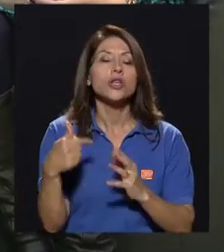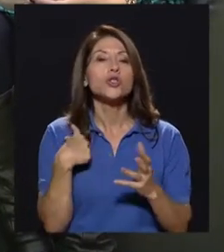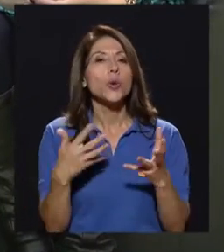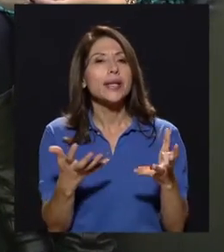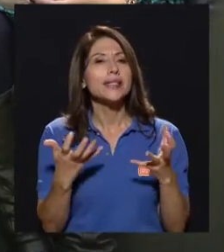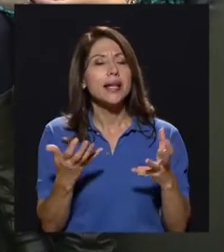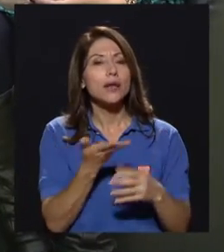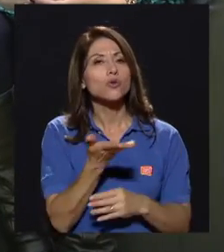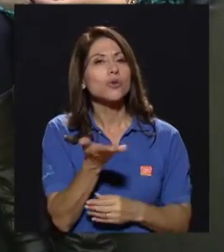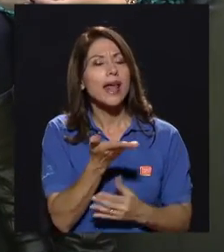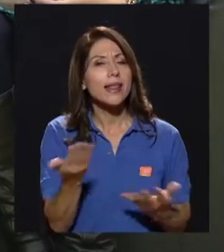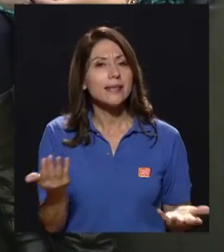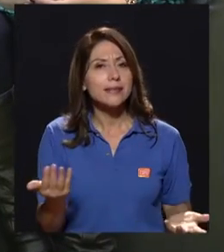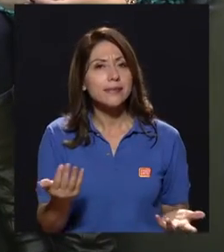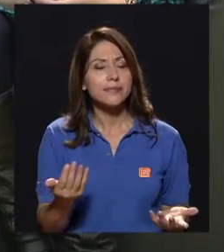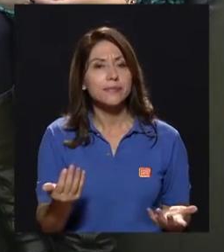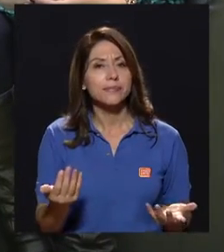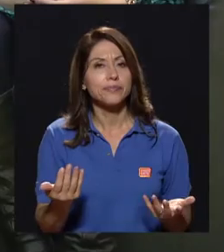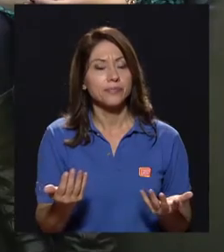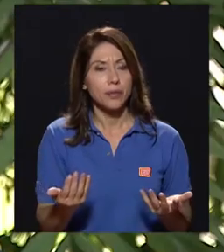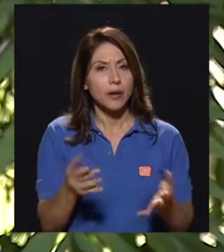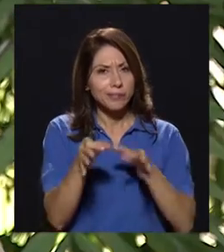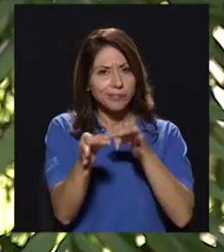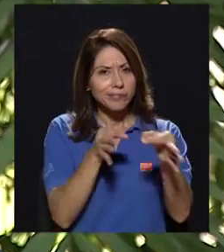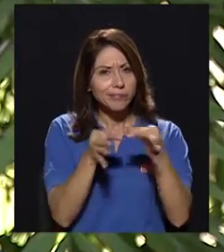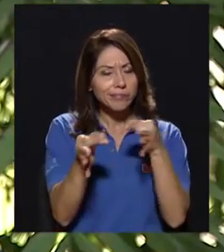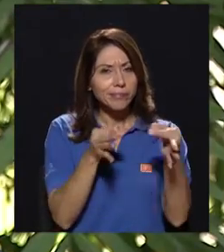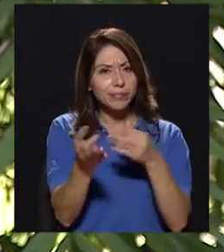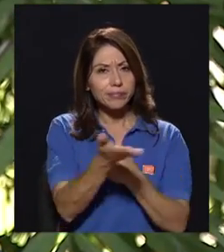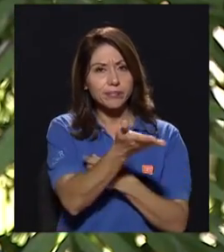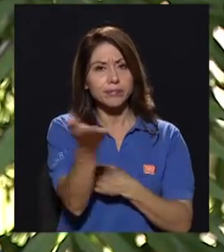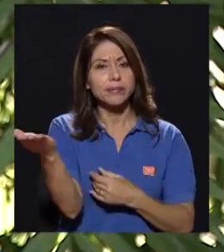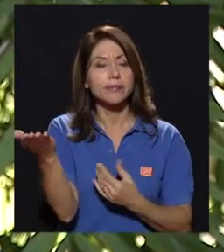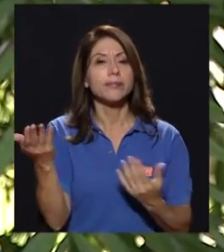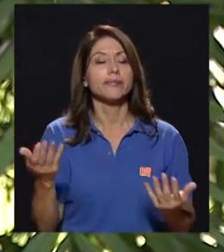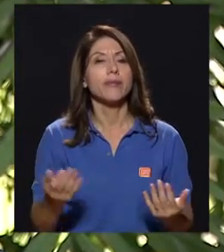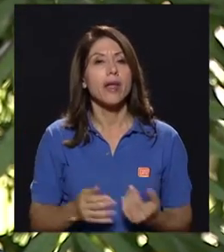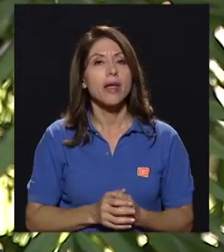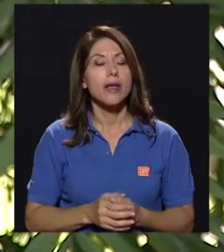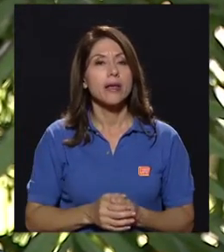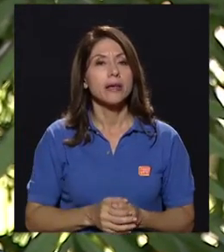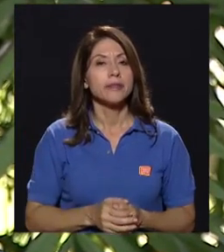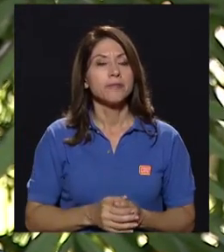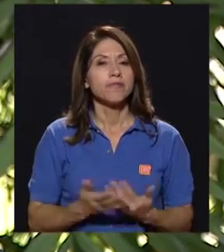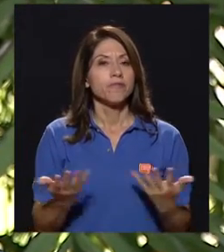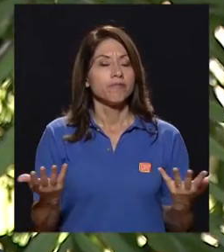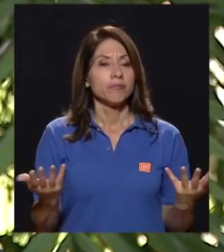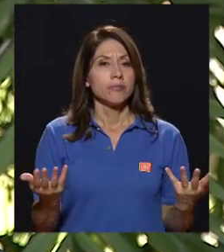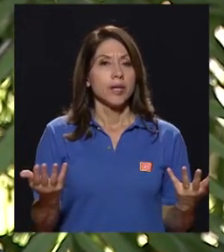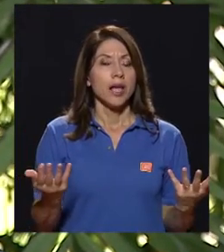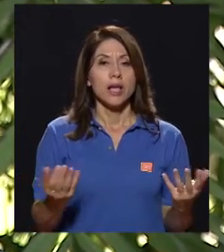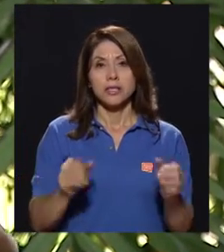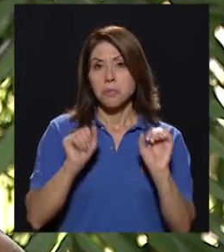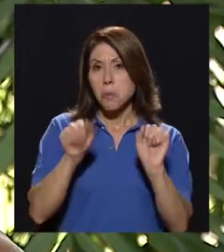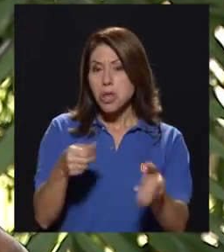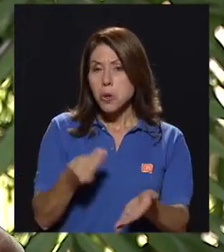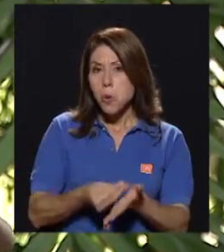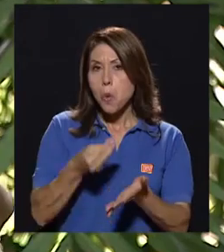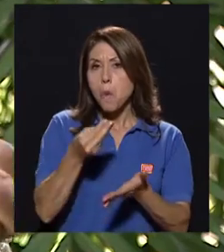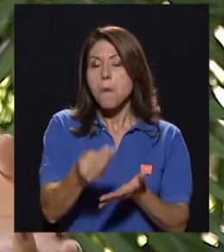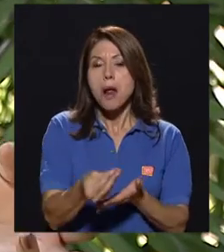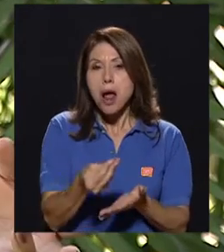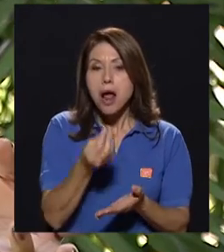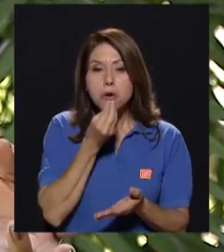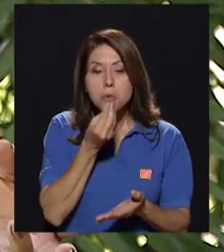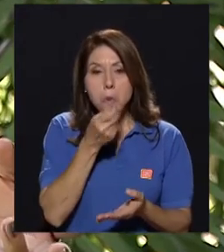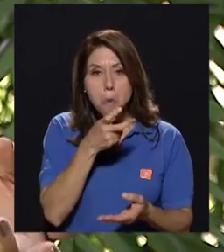yo sí quisiera que ustedes dejaran claro al televidente dónde, digamos, dónde se pueden adquirir,